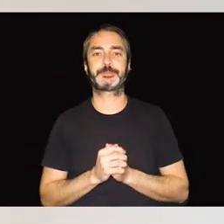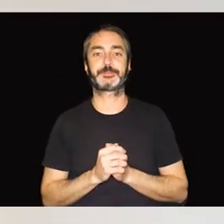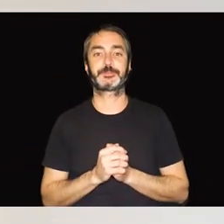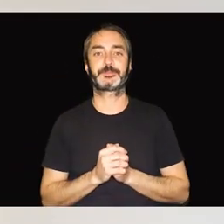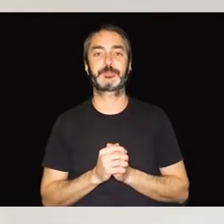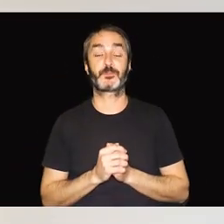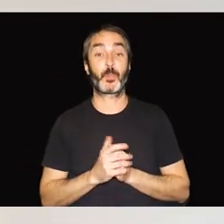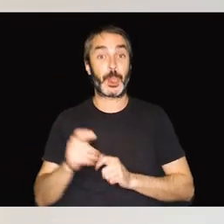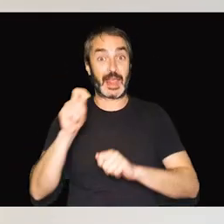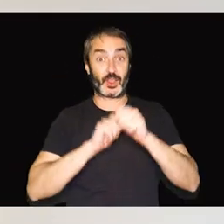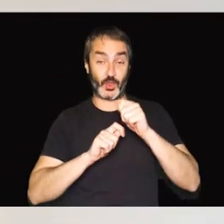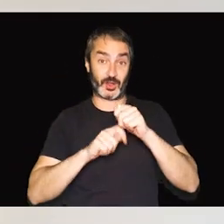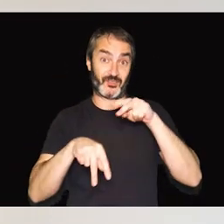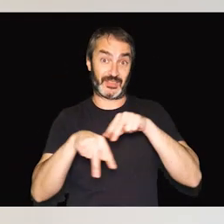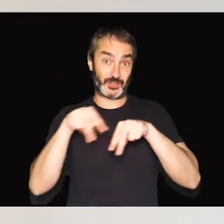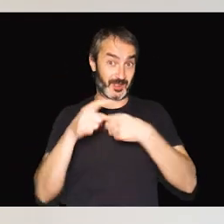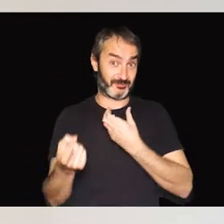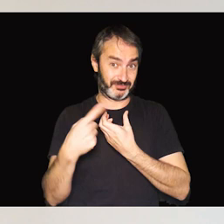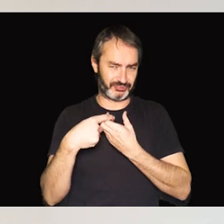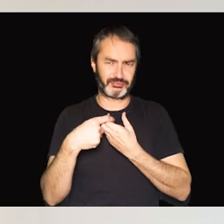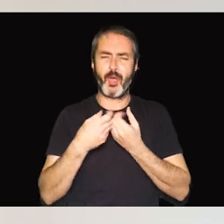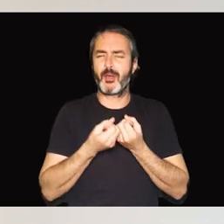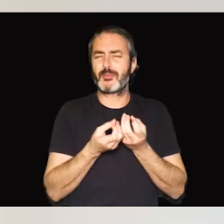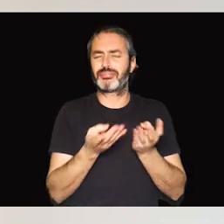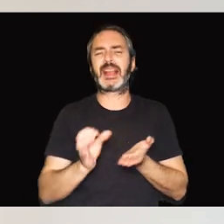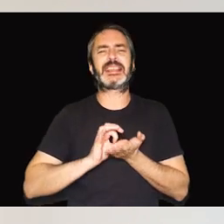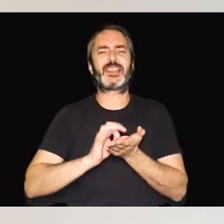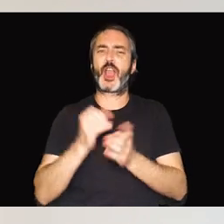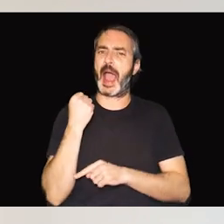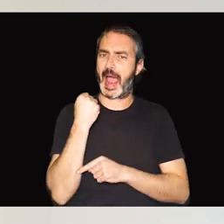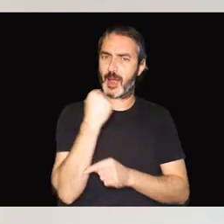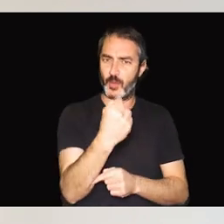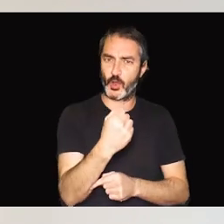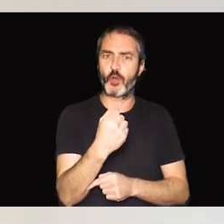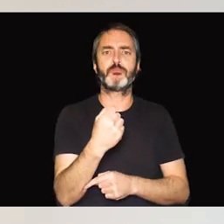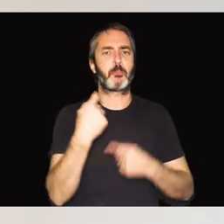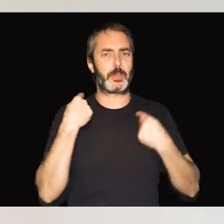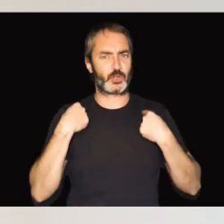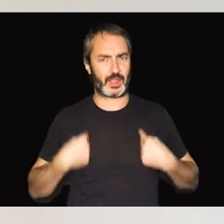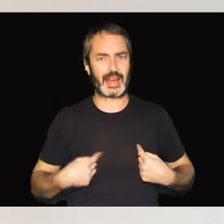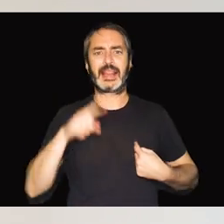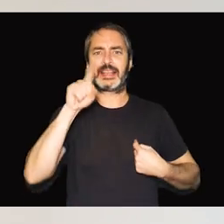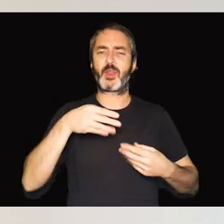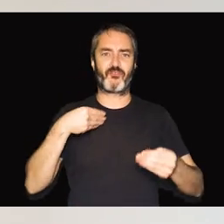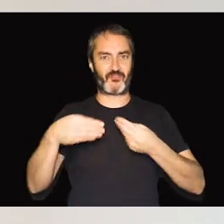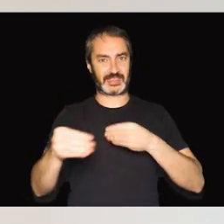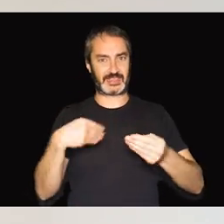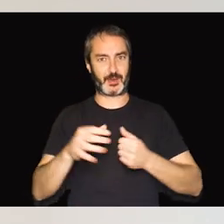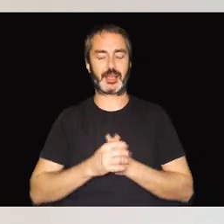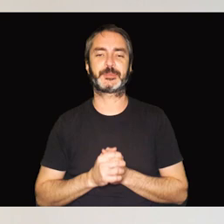Las asociaciones de FESOC ofrecen una amplia gama de servicios de apoyo personalizados y flexibles.